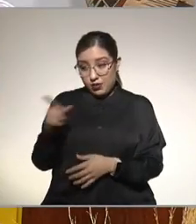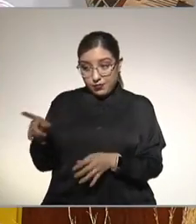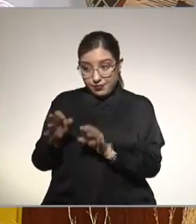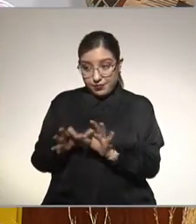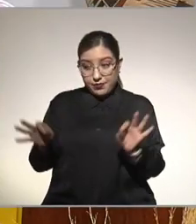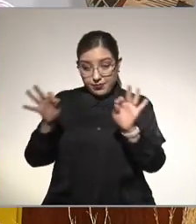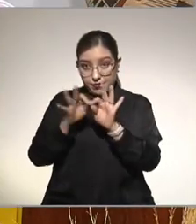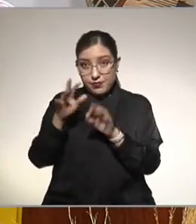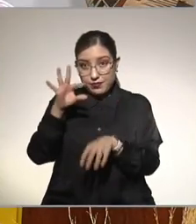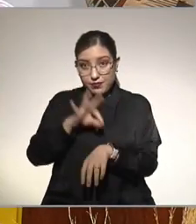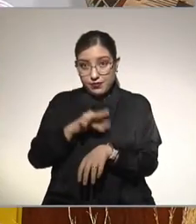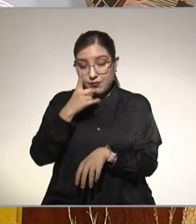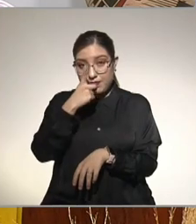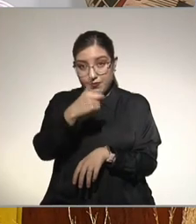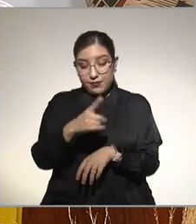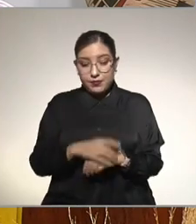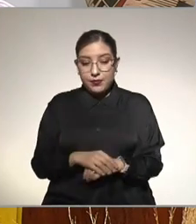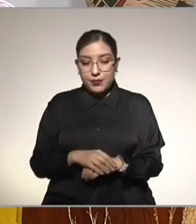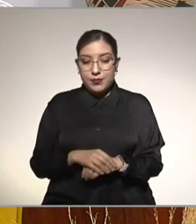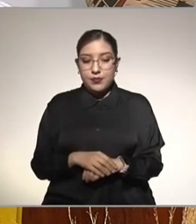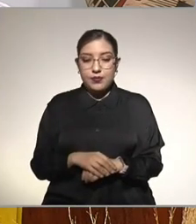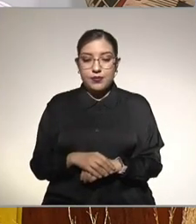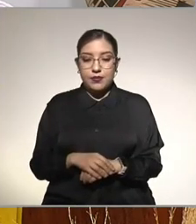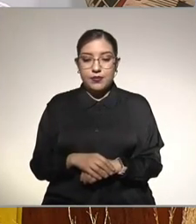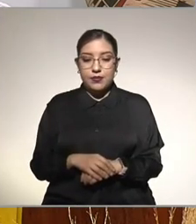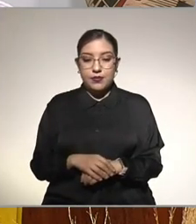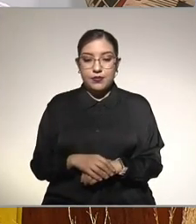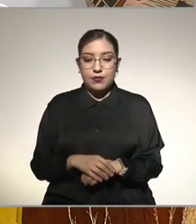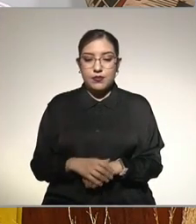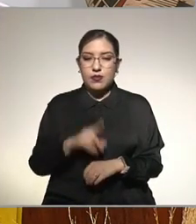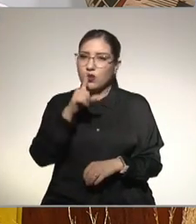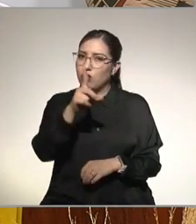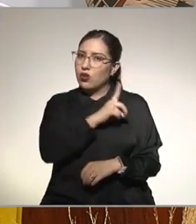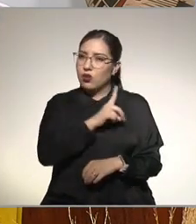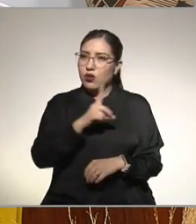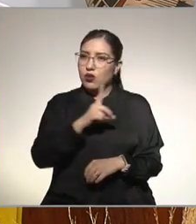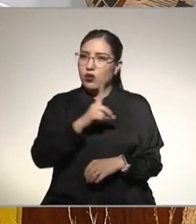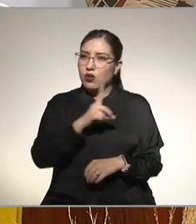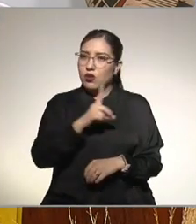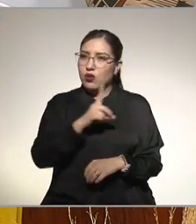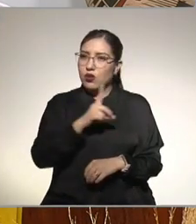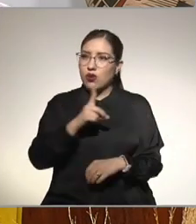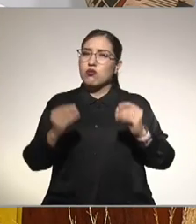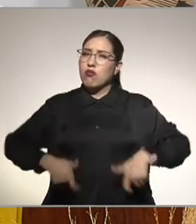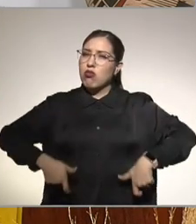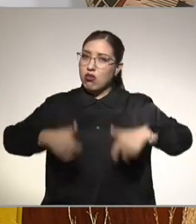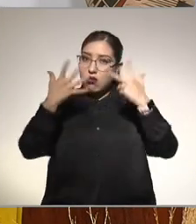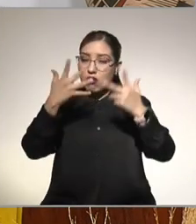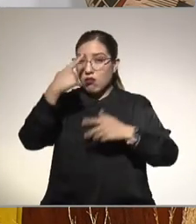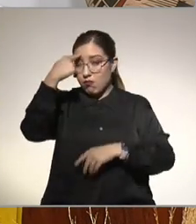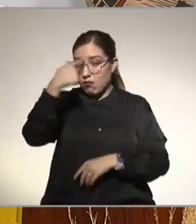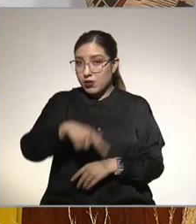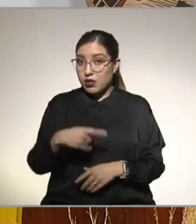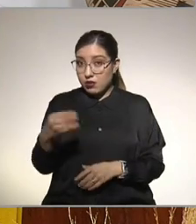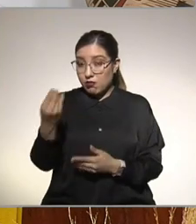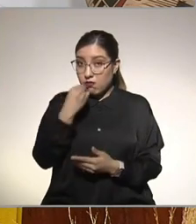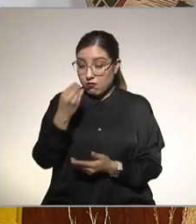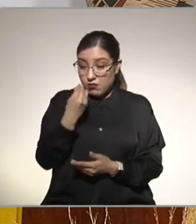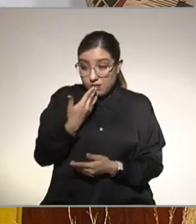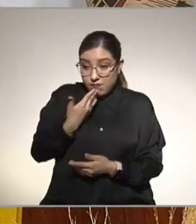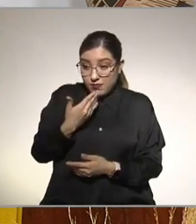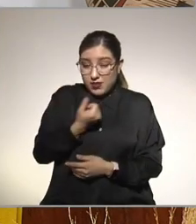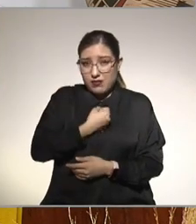me gustaría que rompieran esta creencia que existe que tienes que tener mucho dinero para comer sanamente me podrían hablar un poco del tema porque